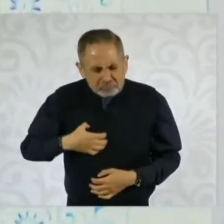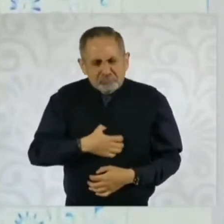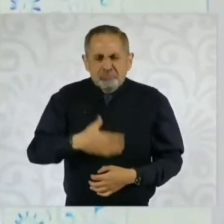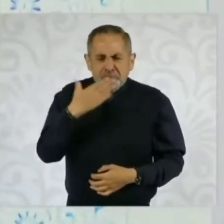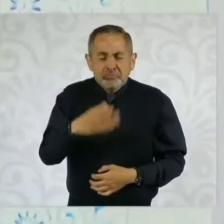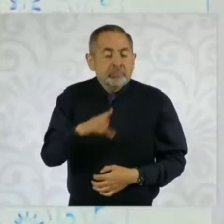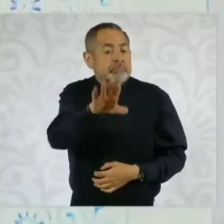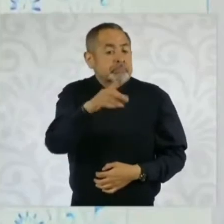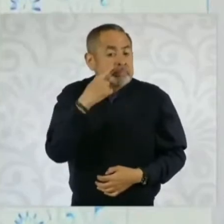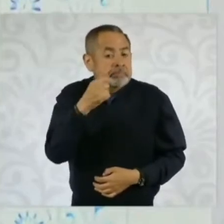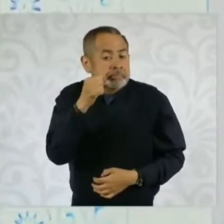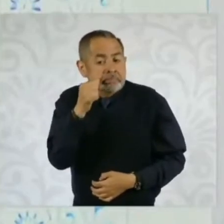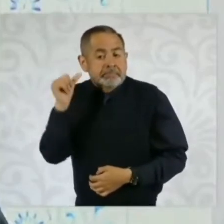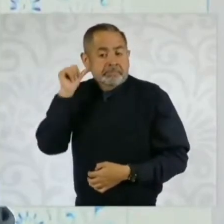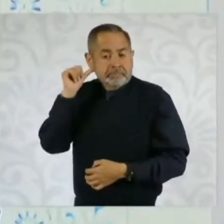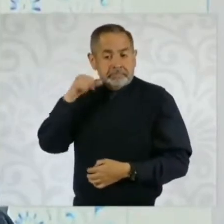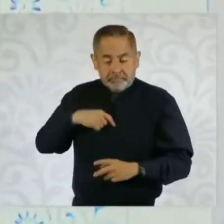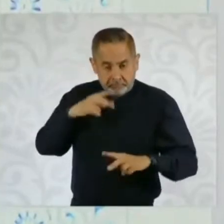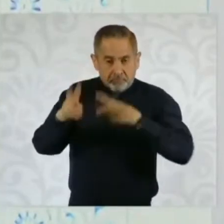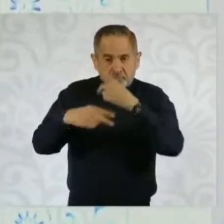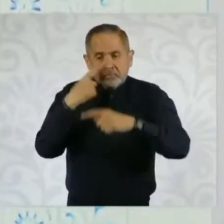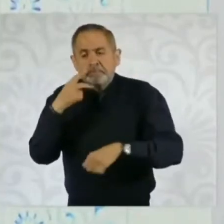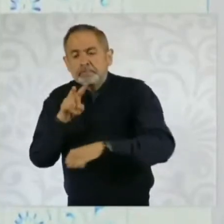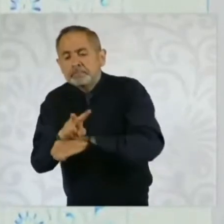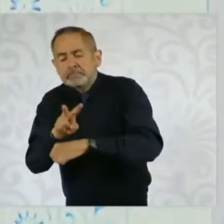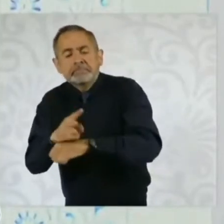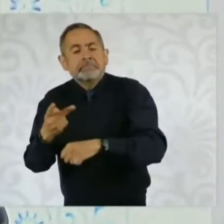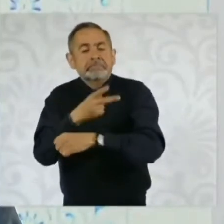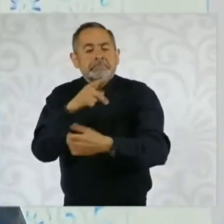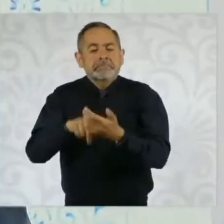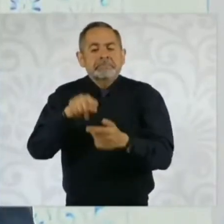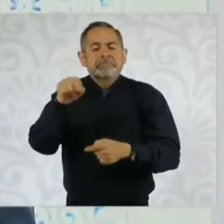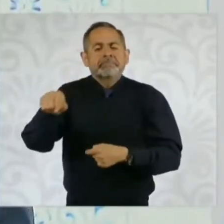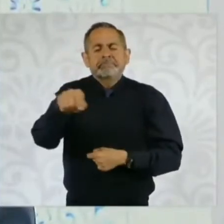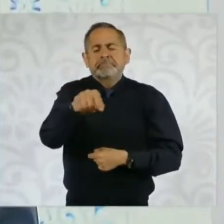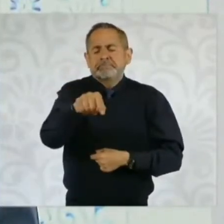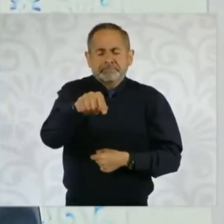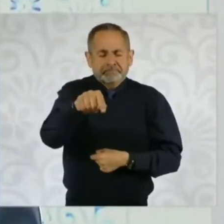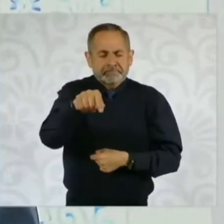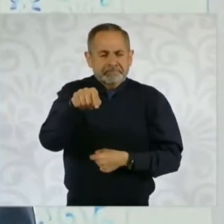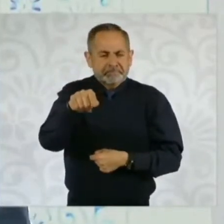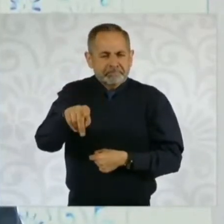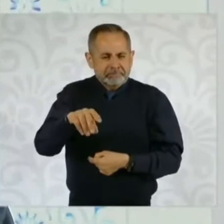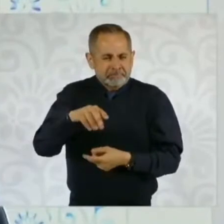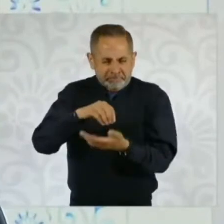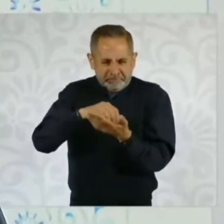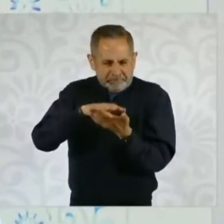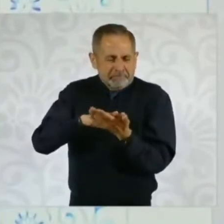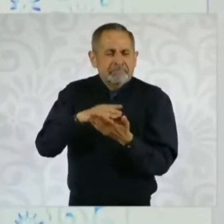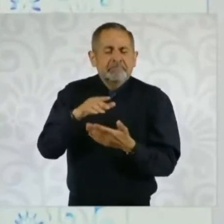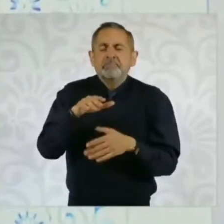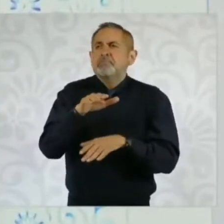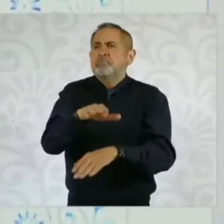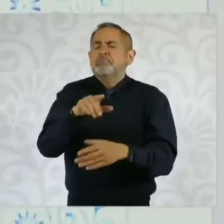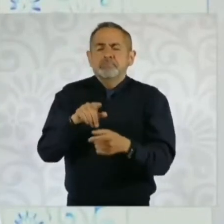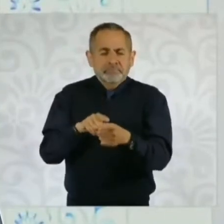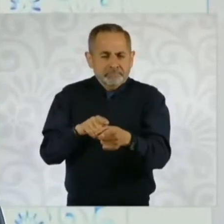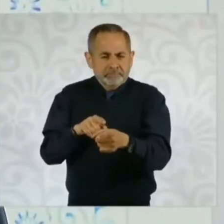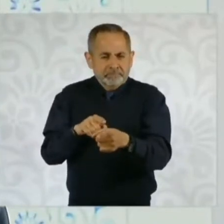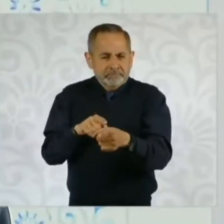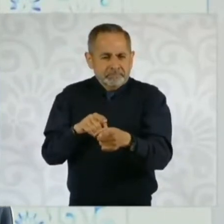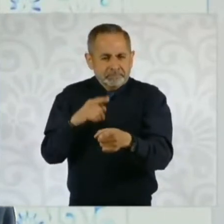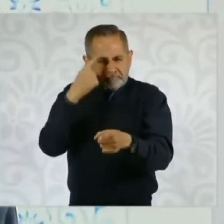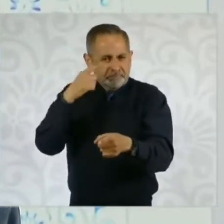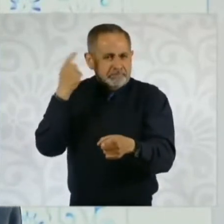fui a supervisar cómo está el registro de la